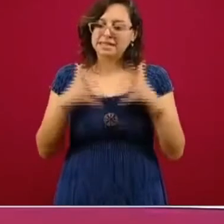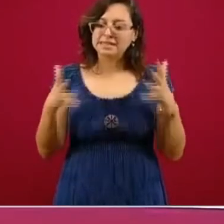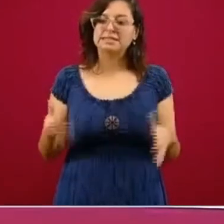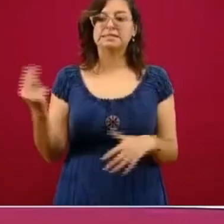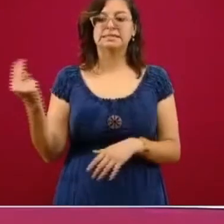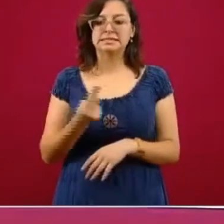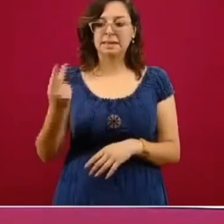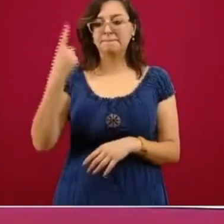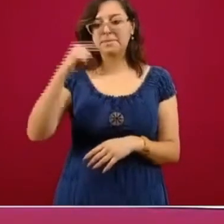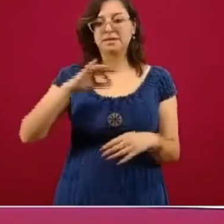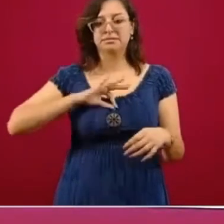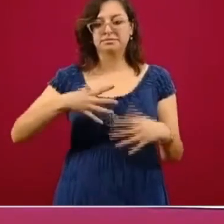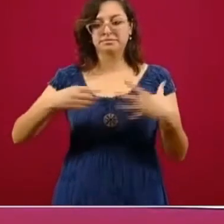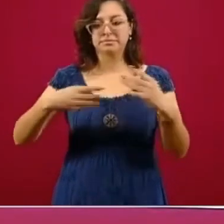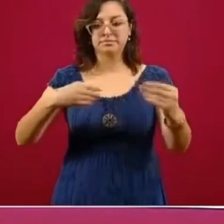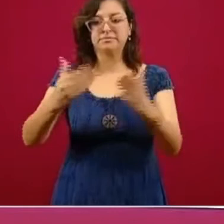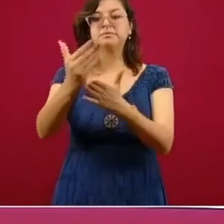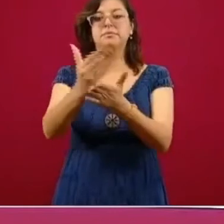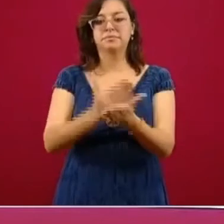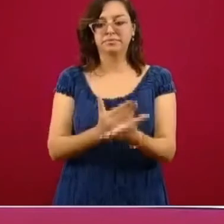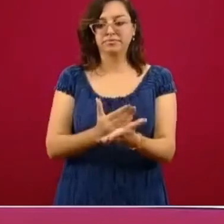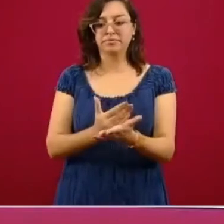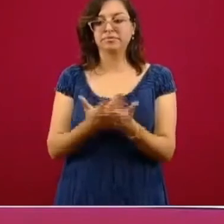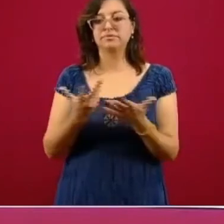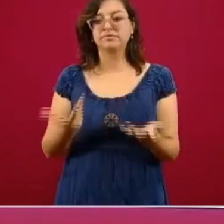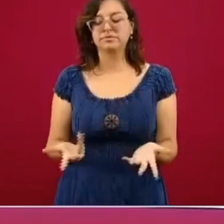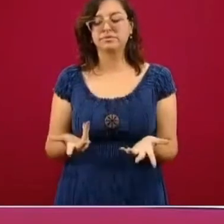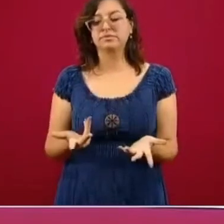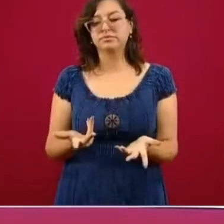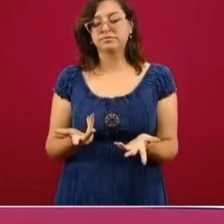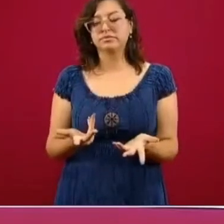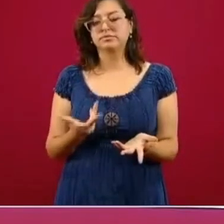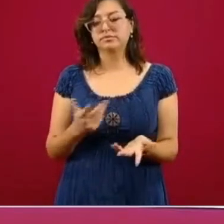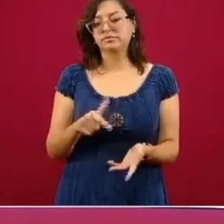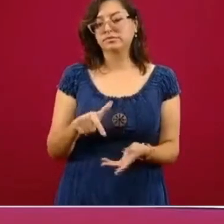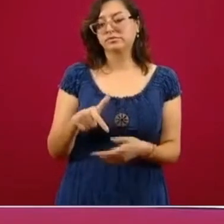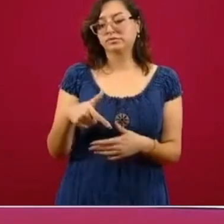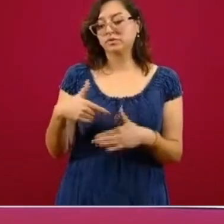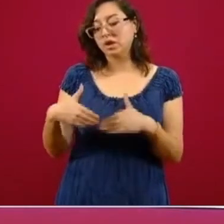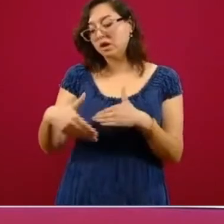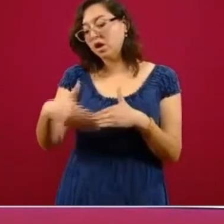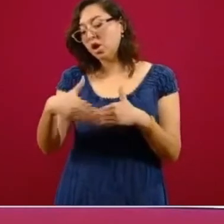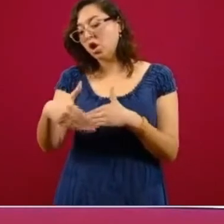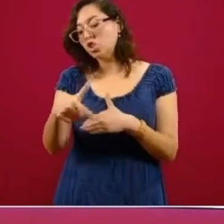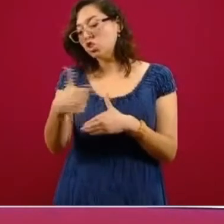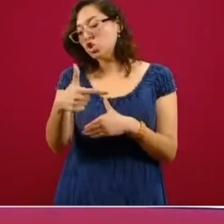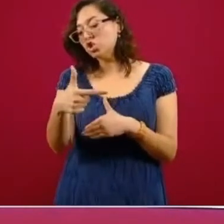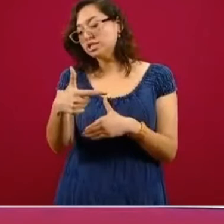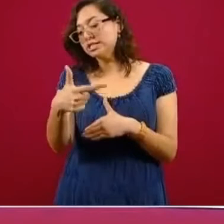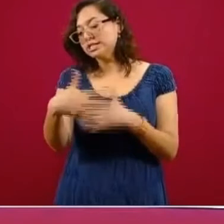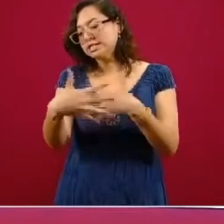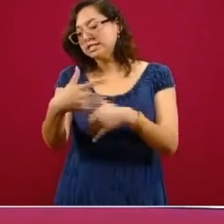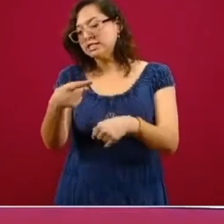los contagios y al disminuir los contagios, en un promedio de 12 a 15 días después, empieza el